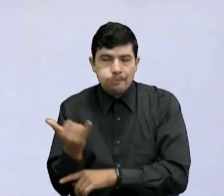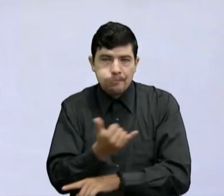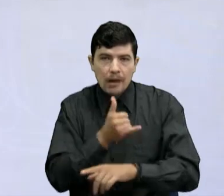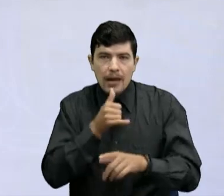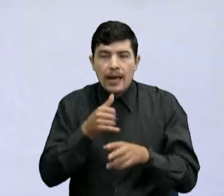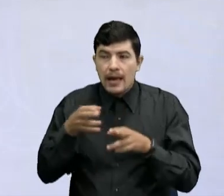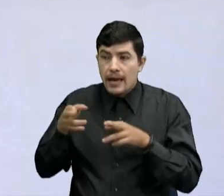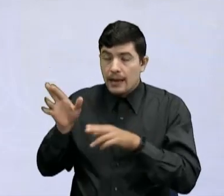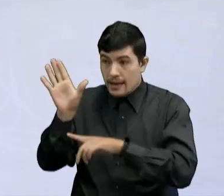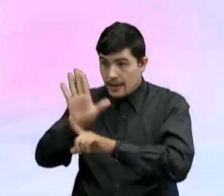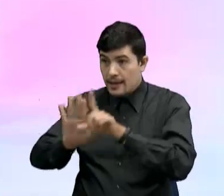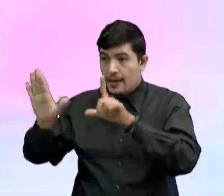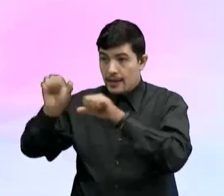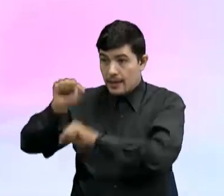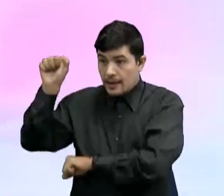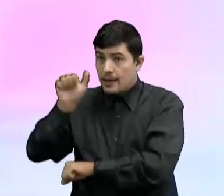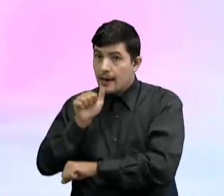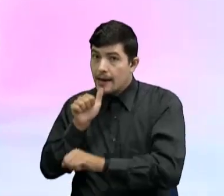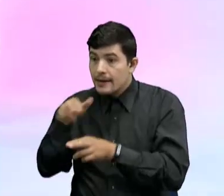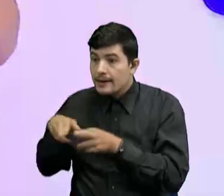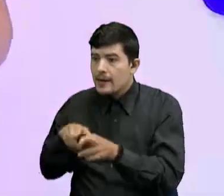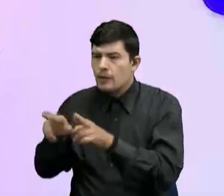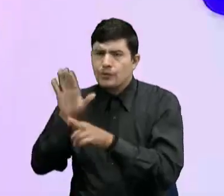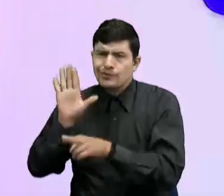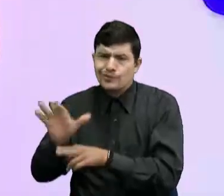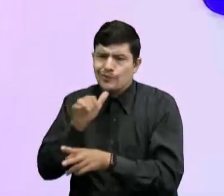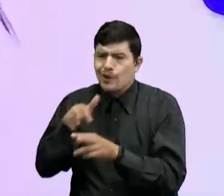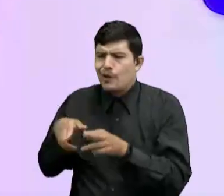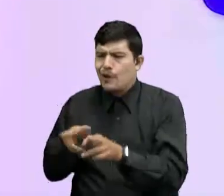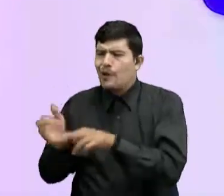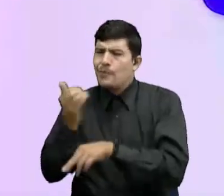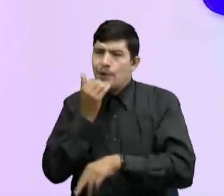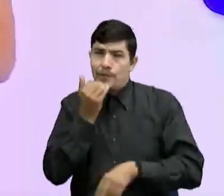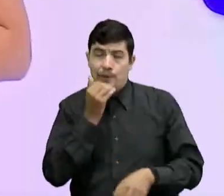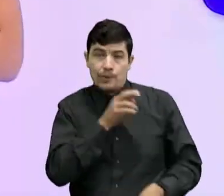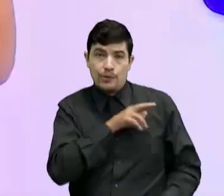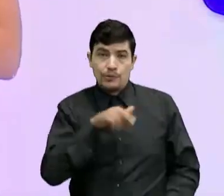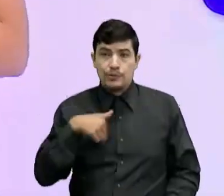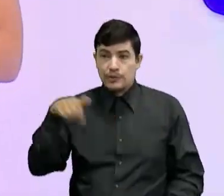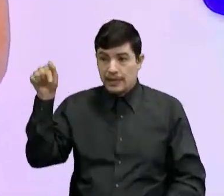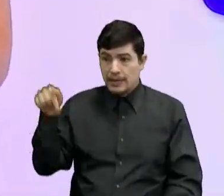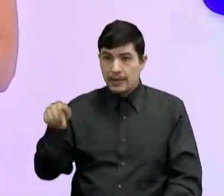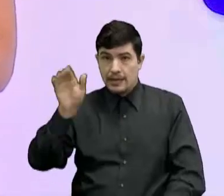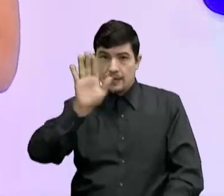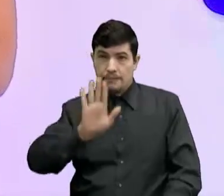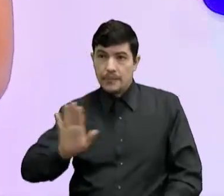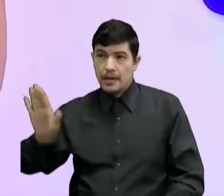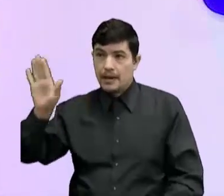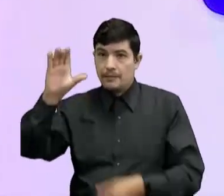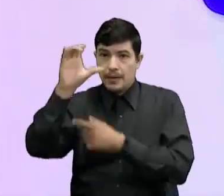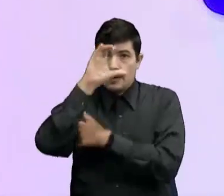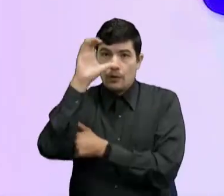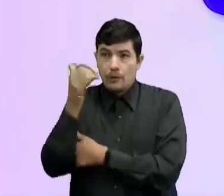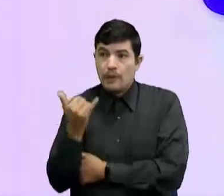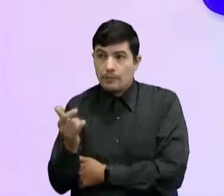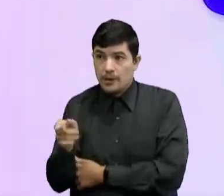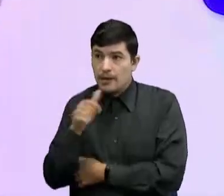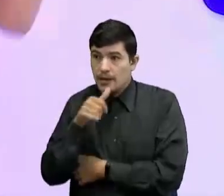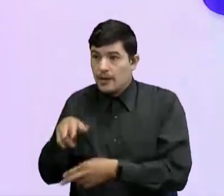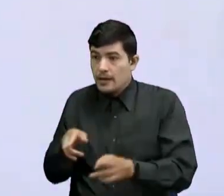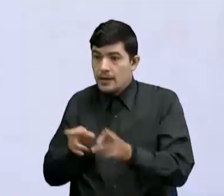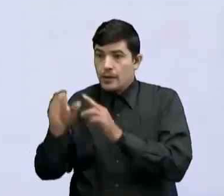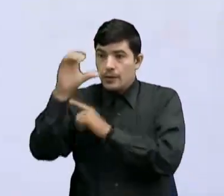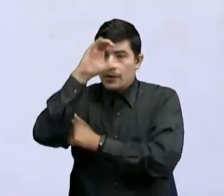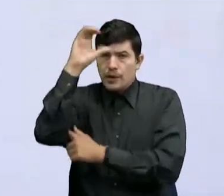ríos Las fuentes hídricas que tenga Por ejemplo, nosotros tenemos acá el mapa de Colombia El mapa hidrográfico de Colombia